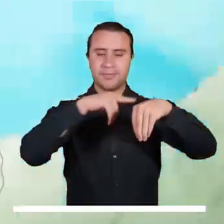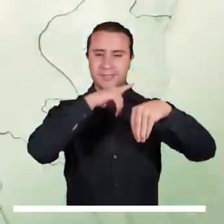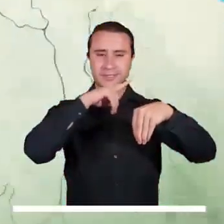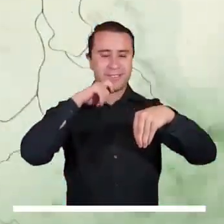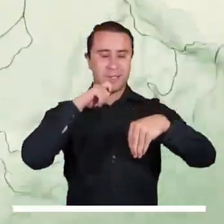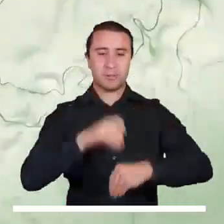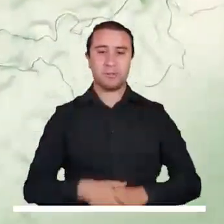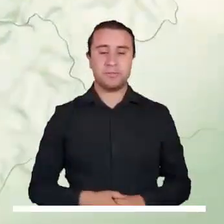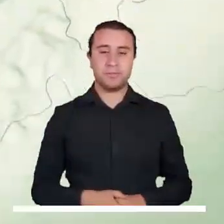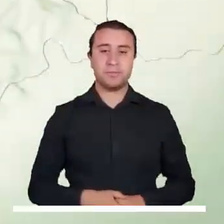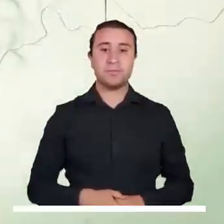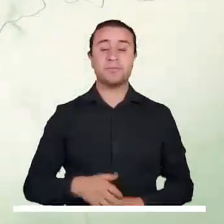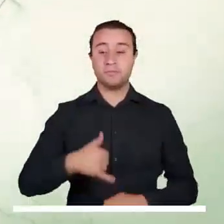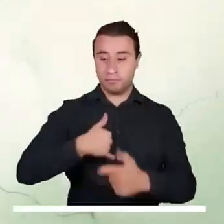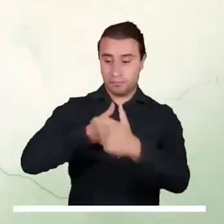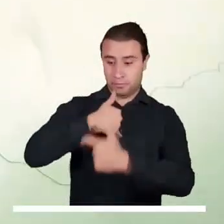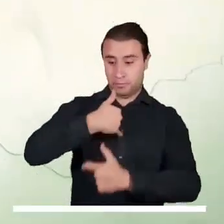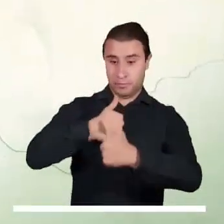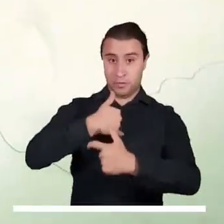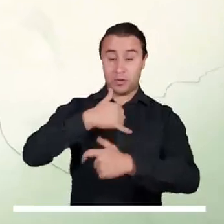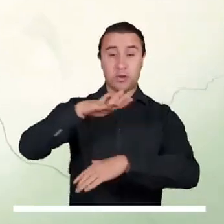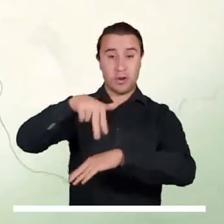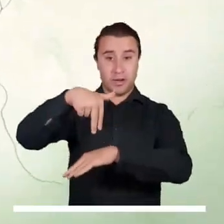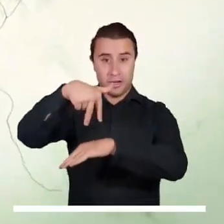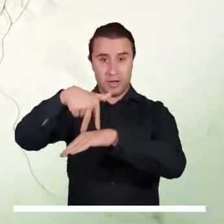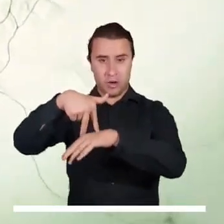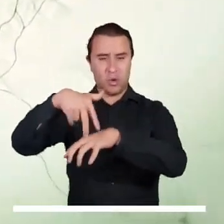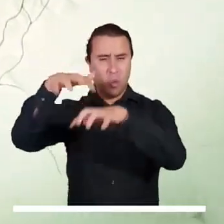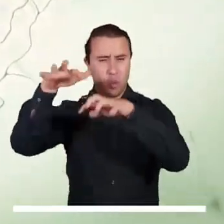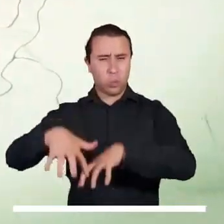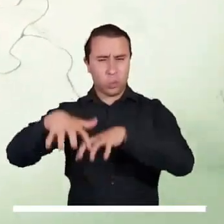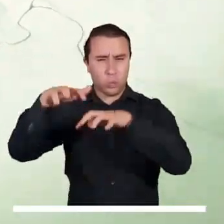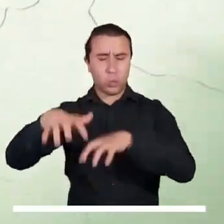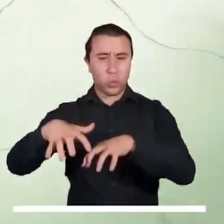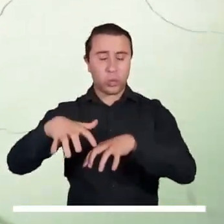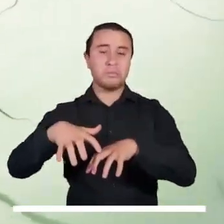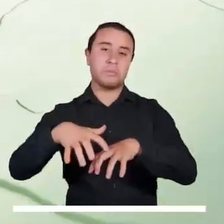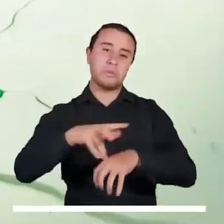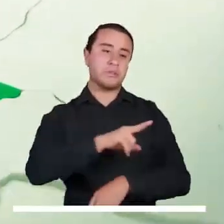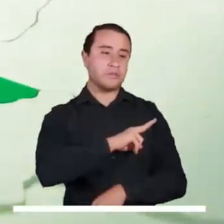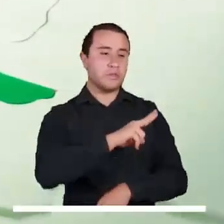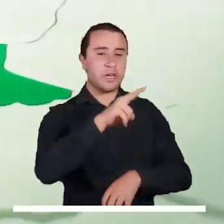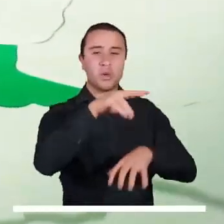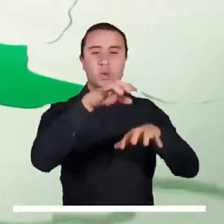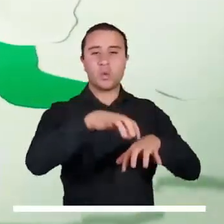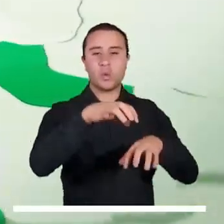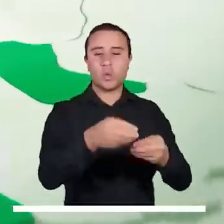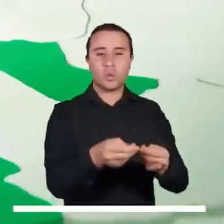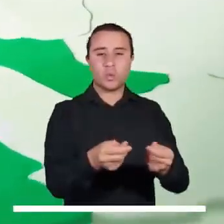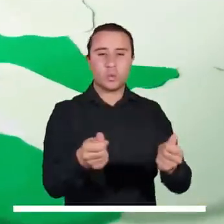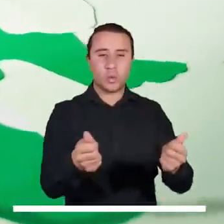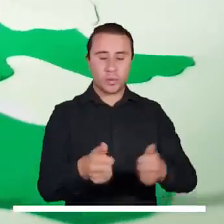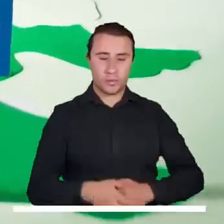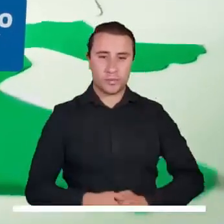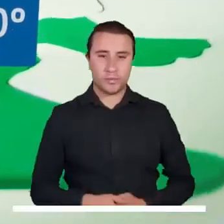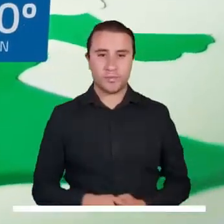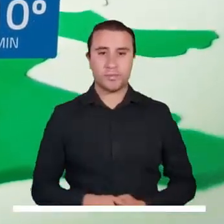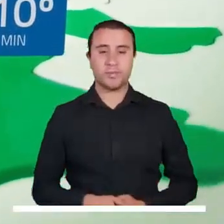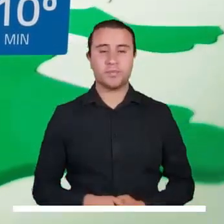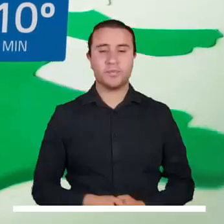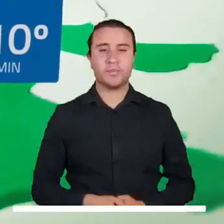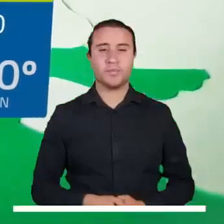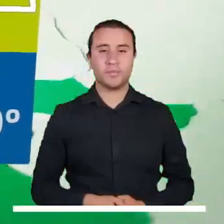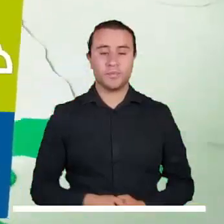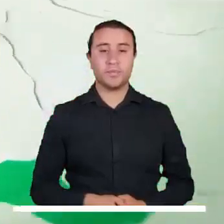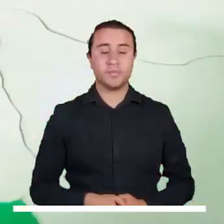seco. Cauca, Nariño y el sur de Chocó prometen lluvias importantes, mientras que Valle del Cauca espera una mañana